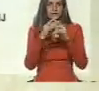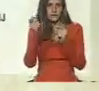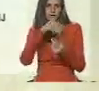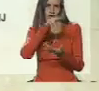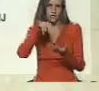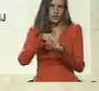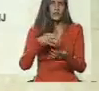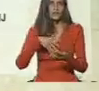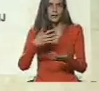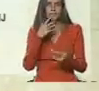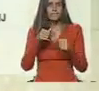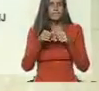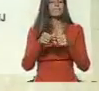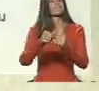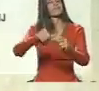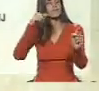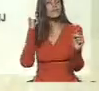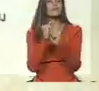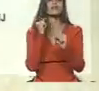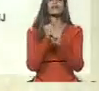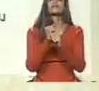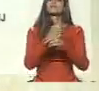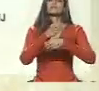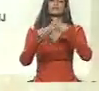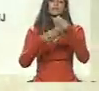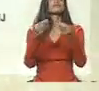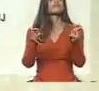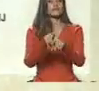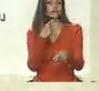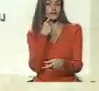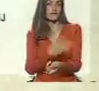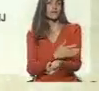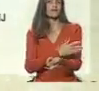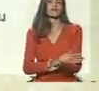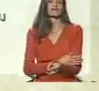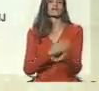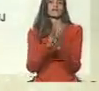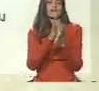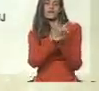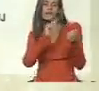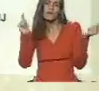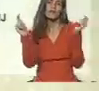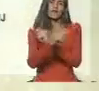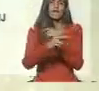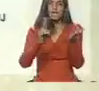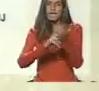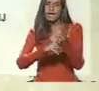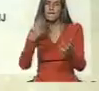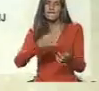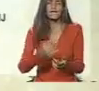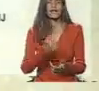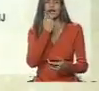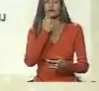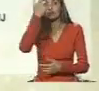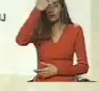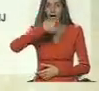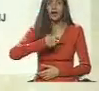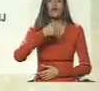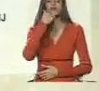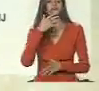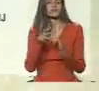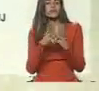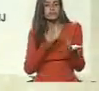para poder seguir trabajando y consolidando, como ya lo dije, profesor, la transformación real, sincera de nuestro servicio